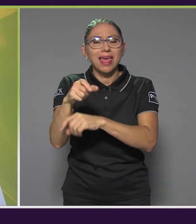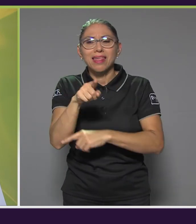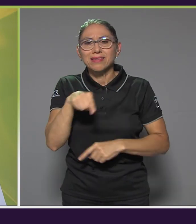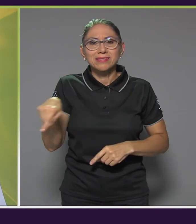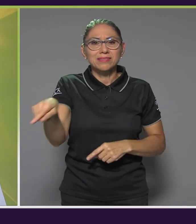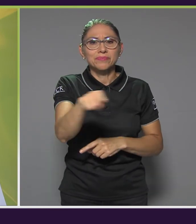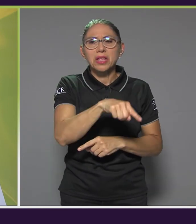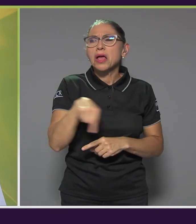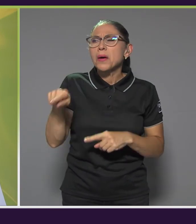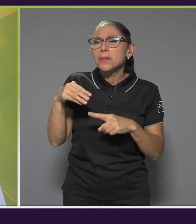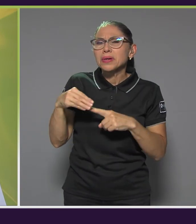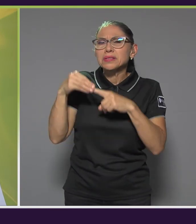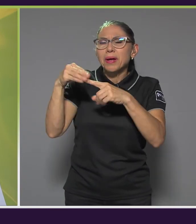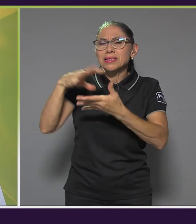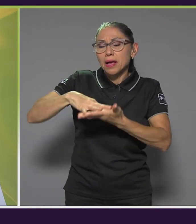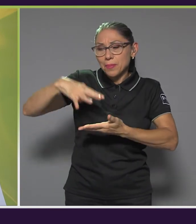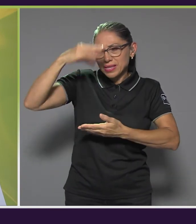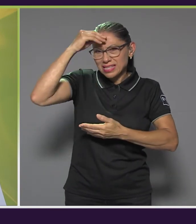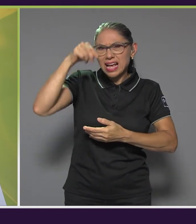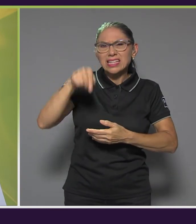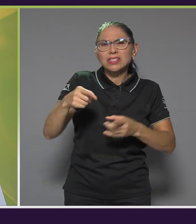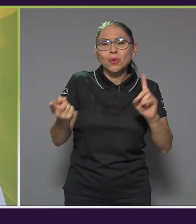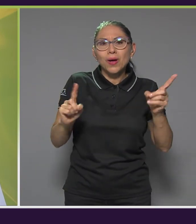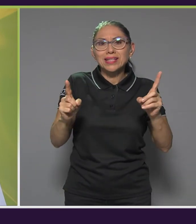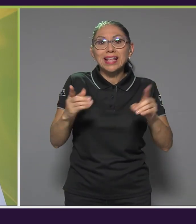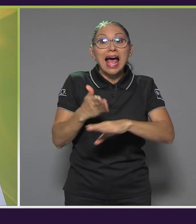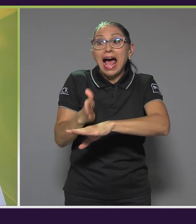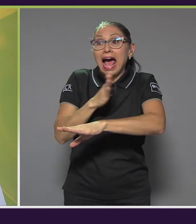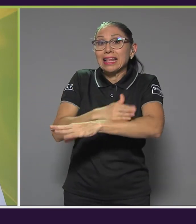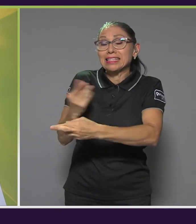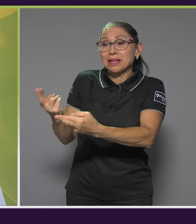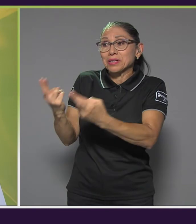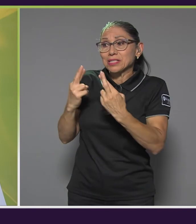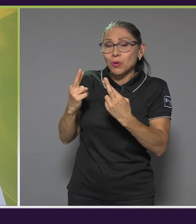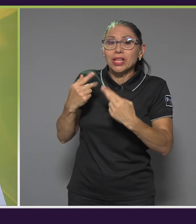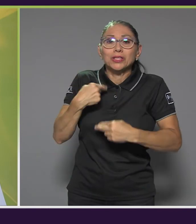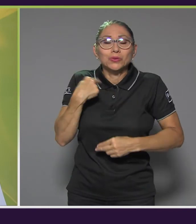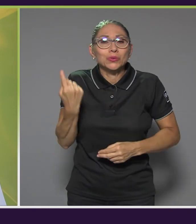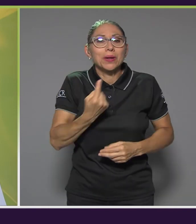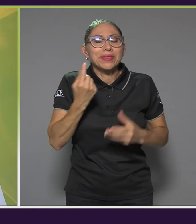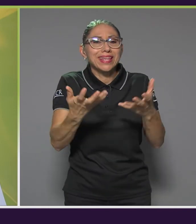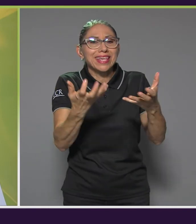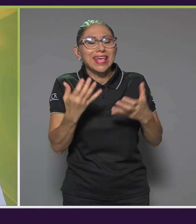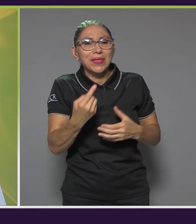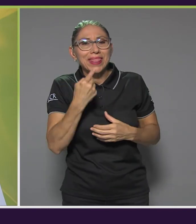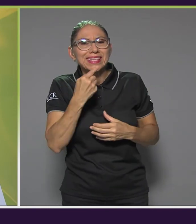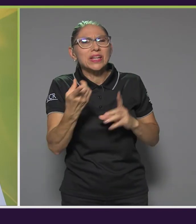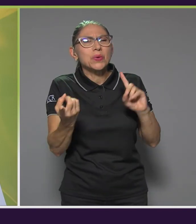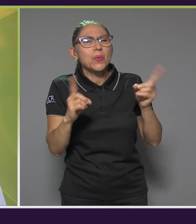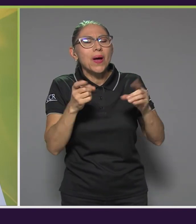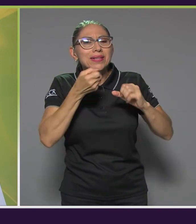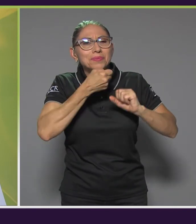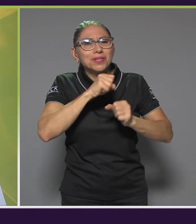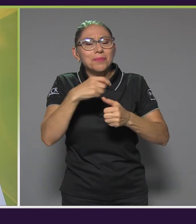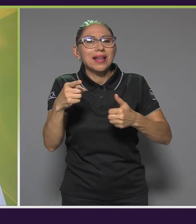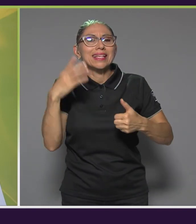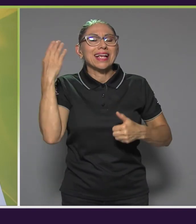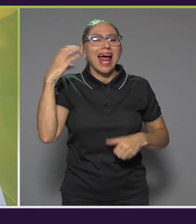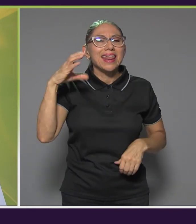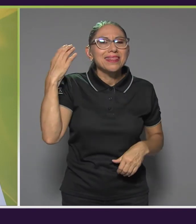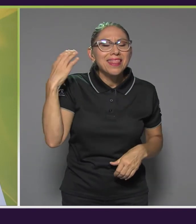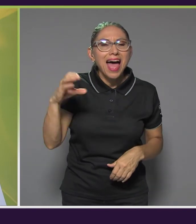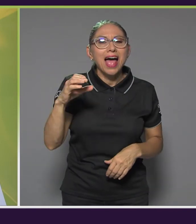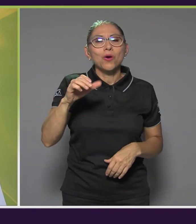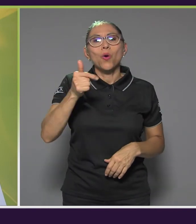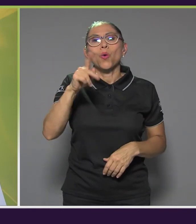son los principales aprendizajes de este proceso? Y antes de que me responda, Andrea, nada más quería mencionar a estas municipalidades, Cartago,